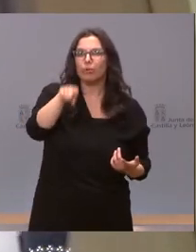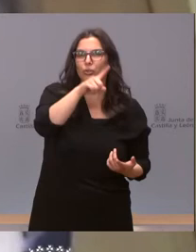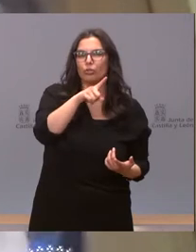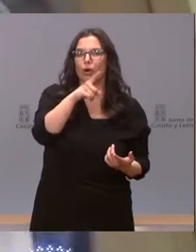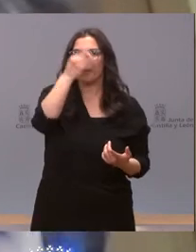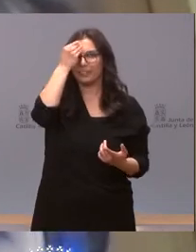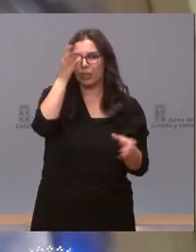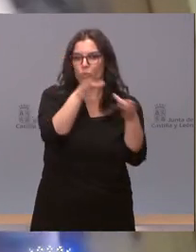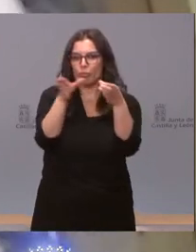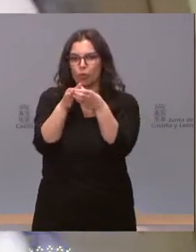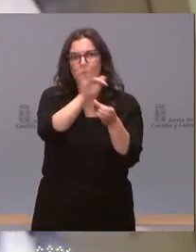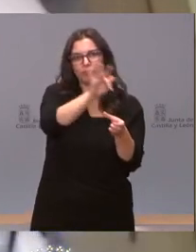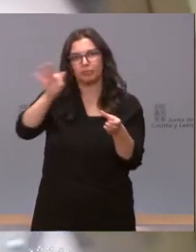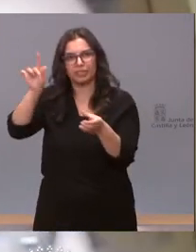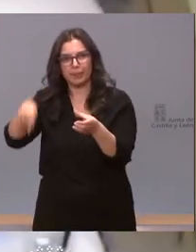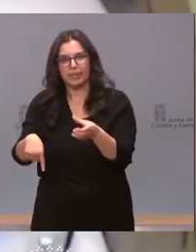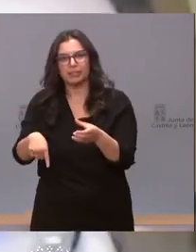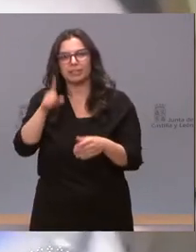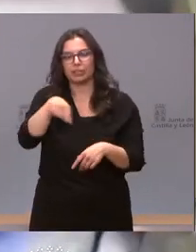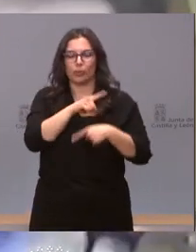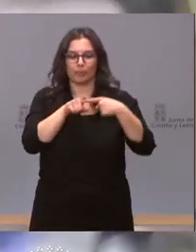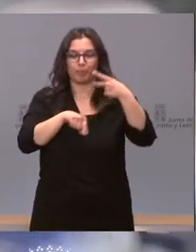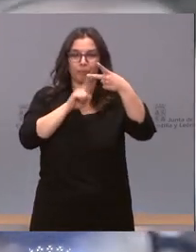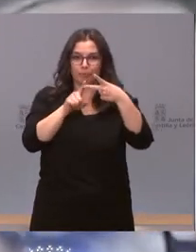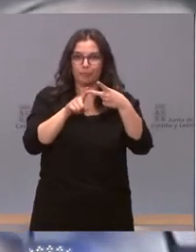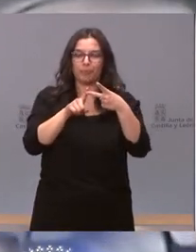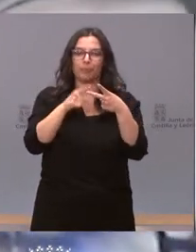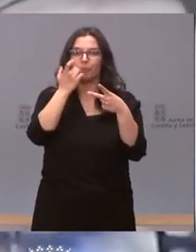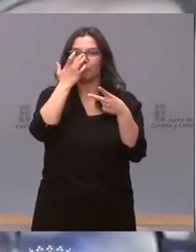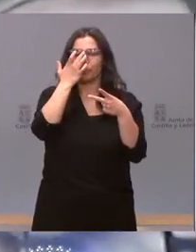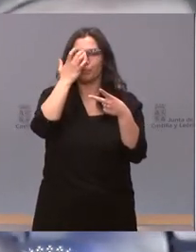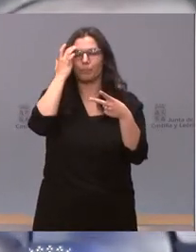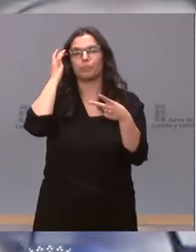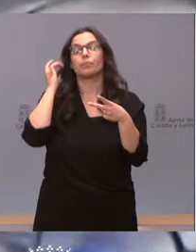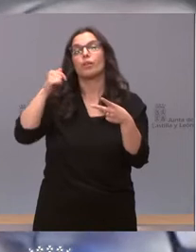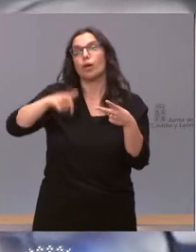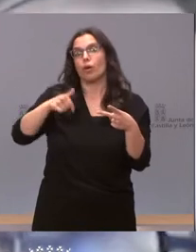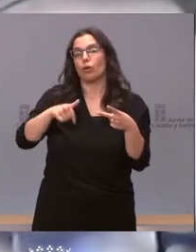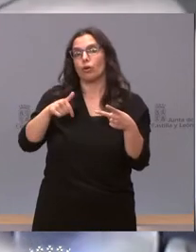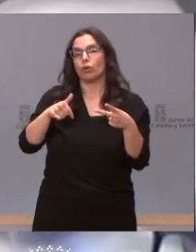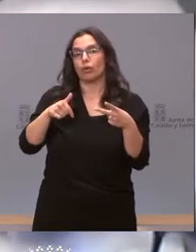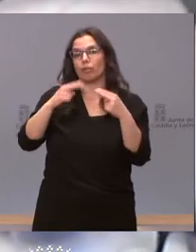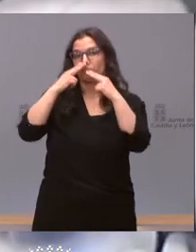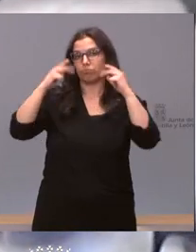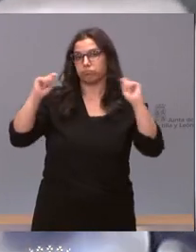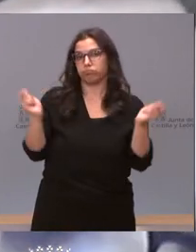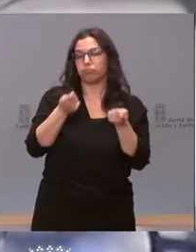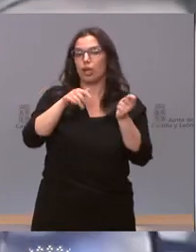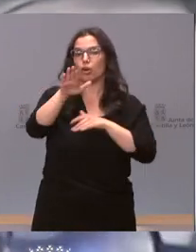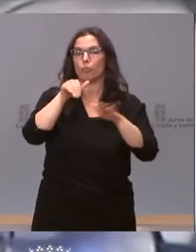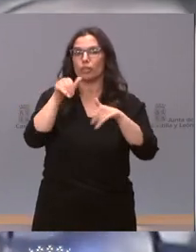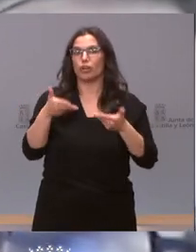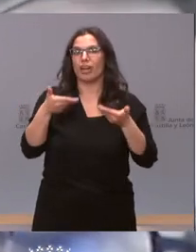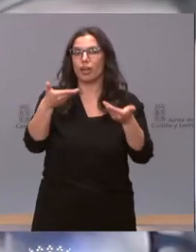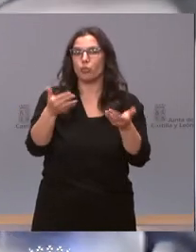la vacunación también a este colectivo. Eso, por un lado. Y luego, hoy se han publicado la convocatoria de ayudas al